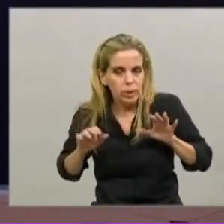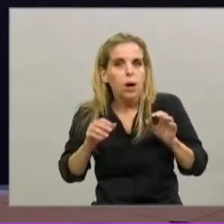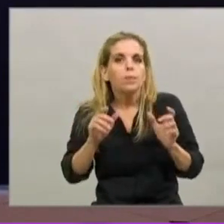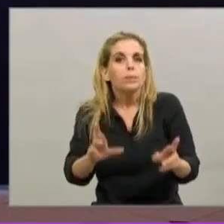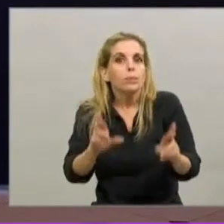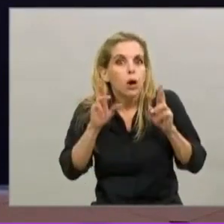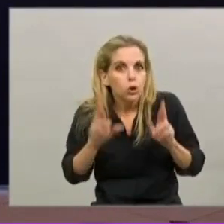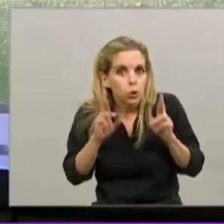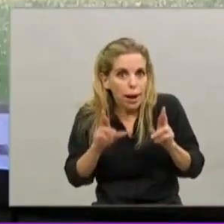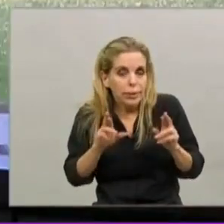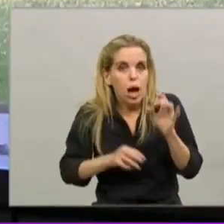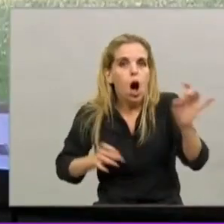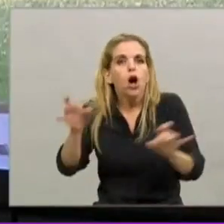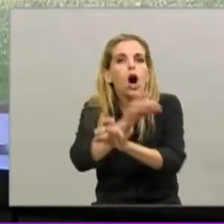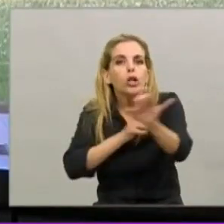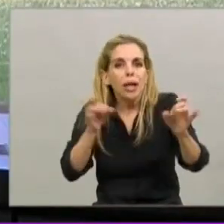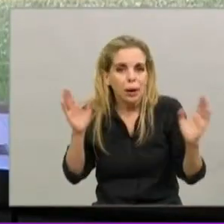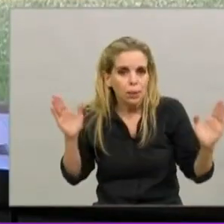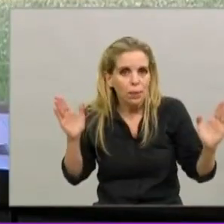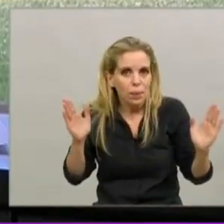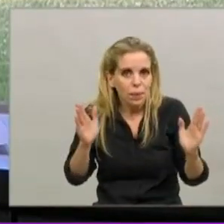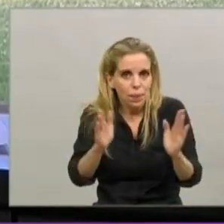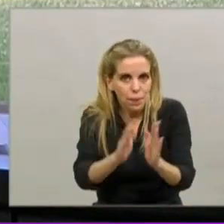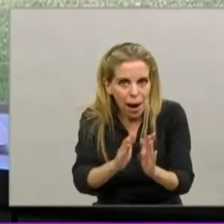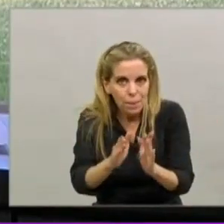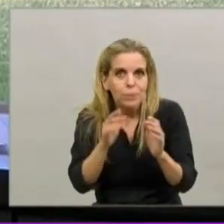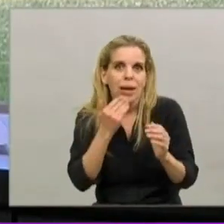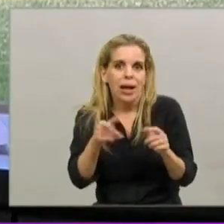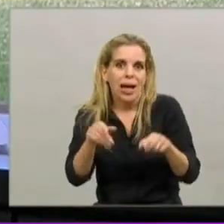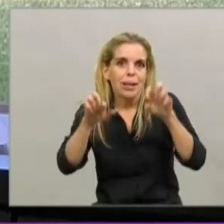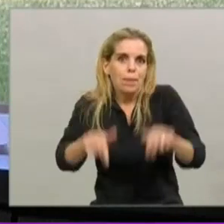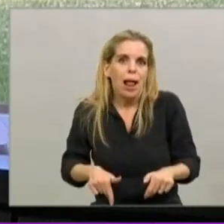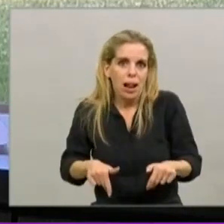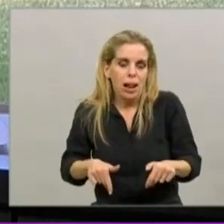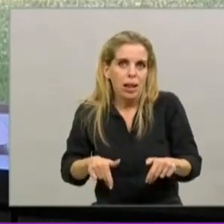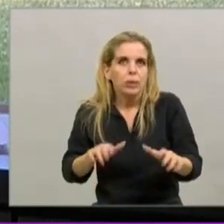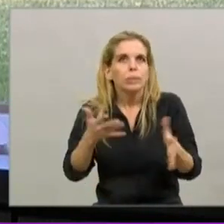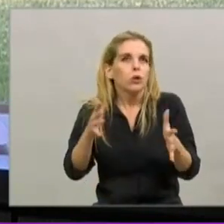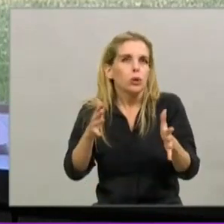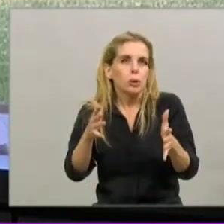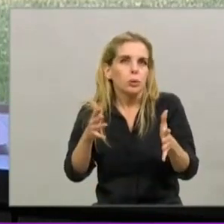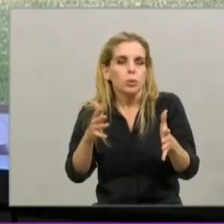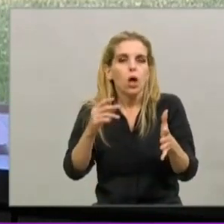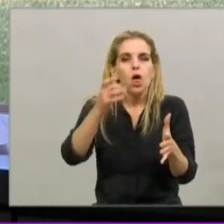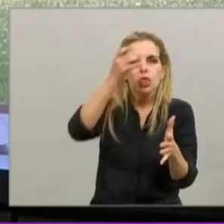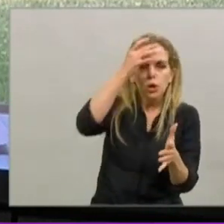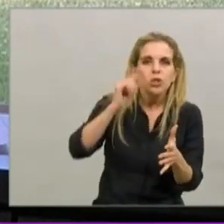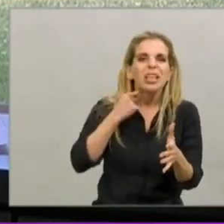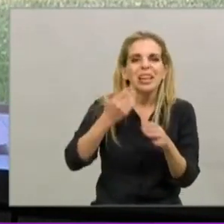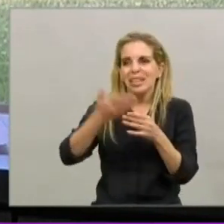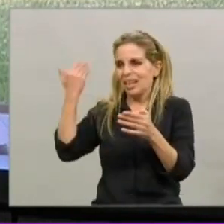contagios. Y gracias al éxito de esta experiencia, desde hace 12, 13 días,